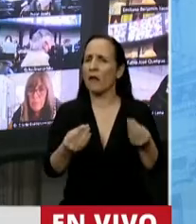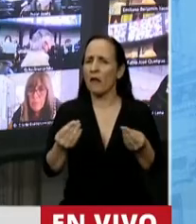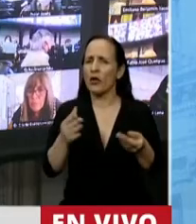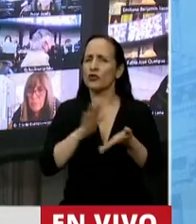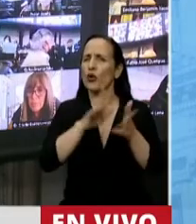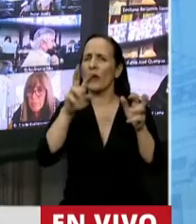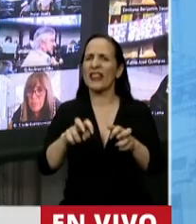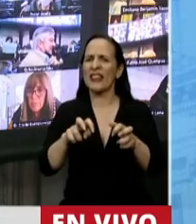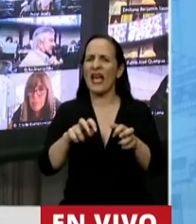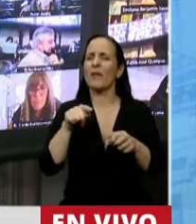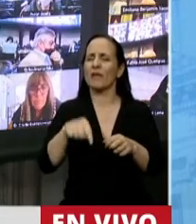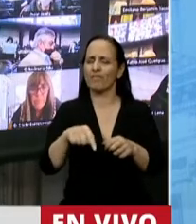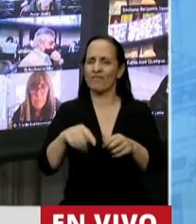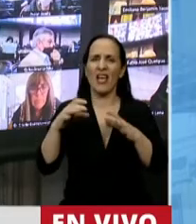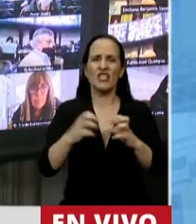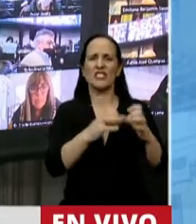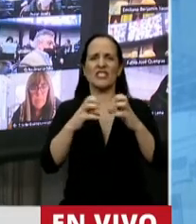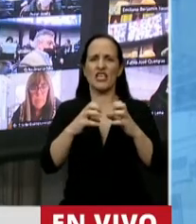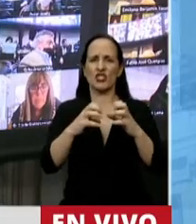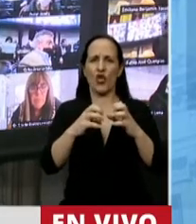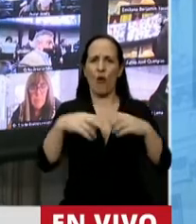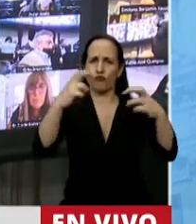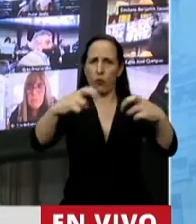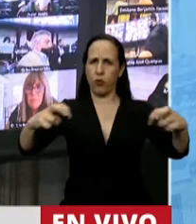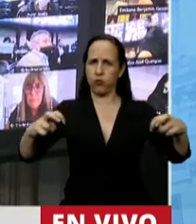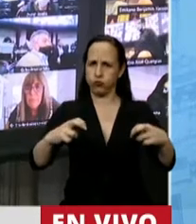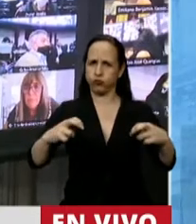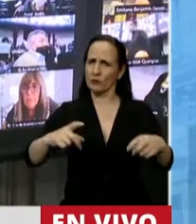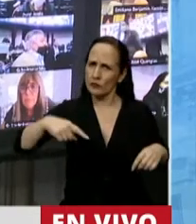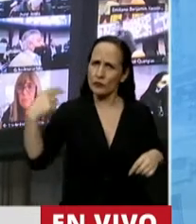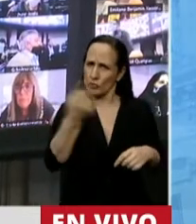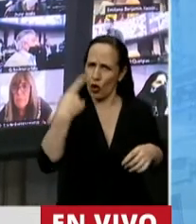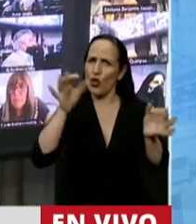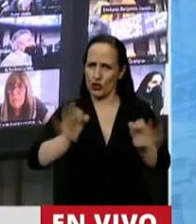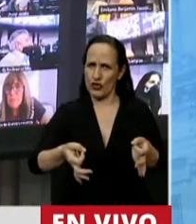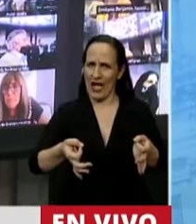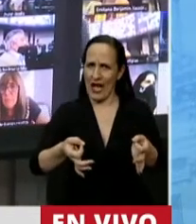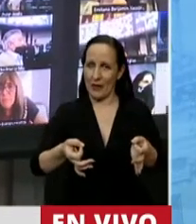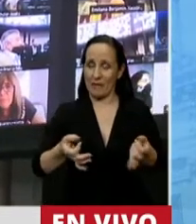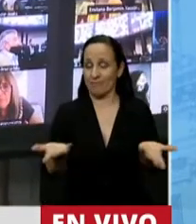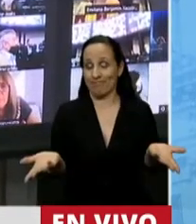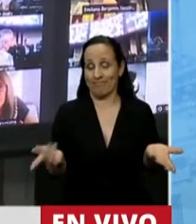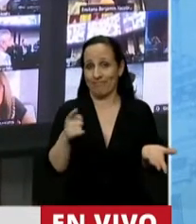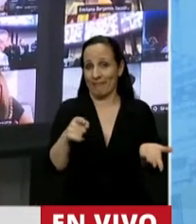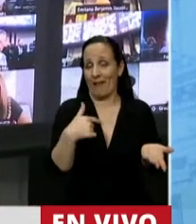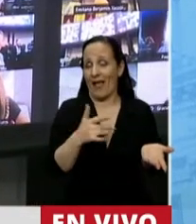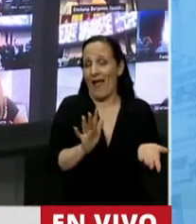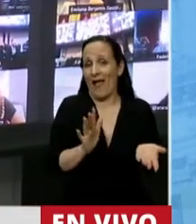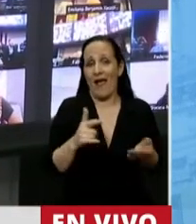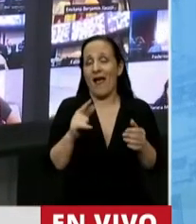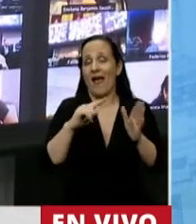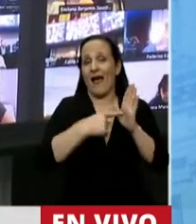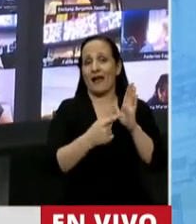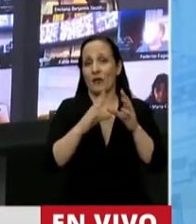de las sesiones, tal cual todos lo sabemos, digo nosotros, porque vivimos en un microclima. el